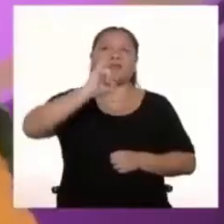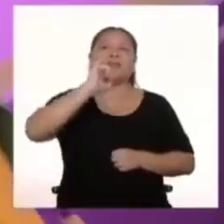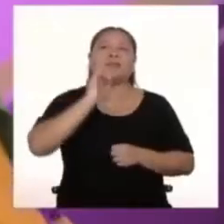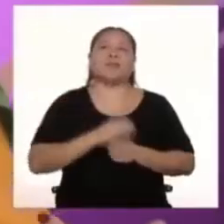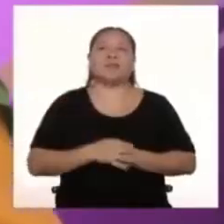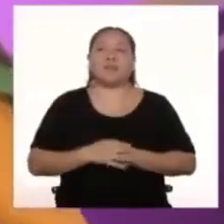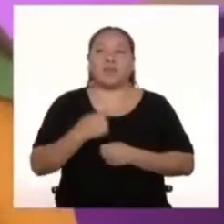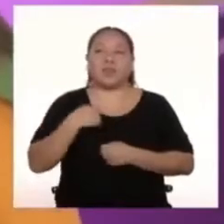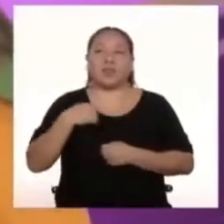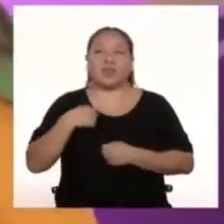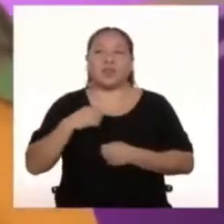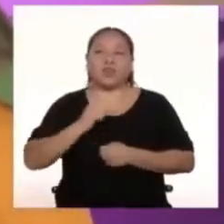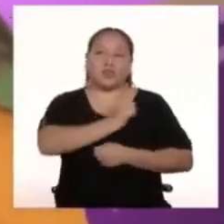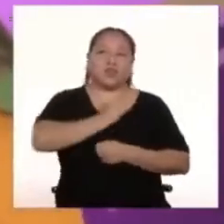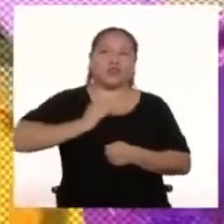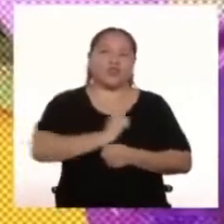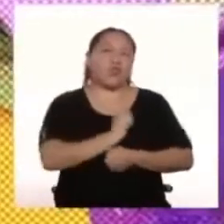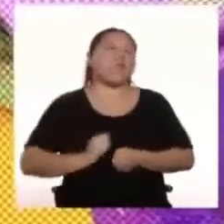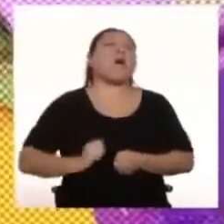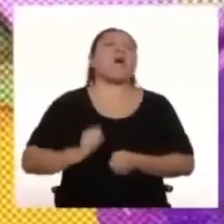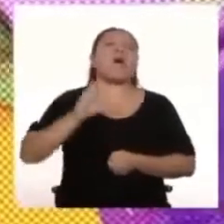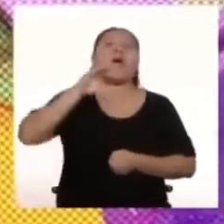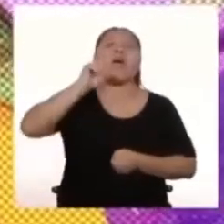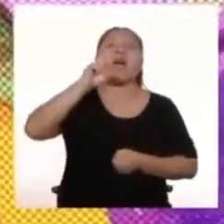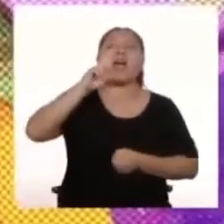Y yo seré Super Carrot